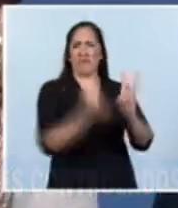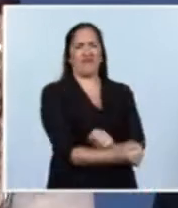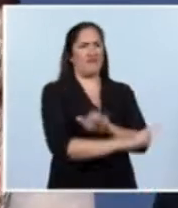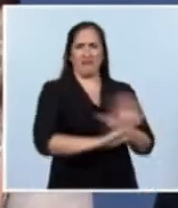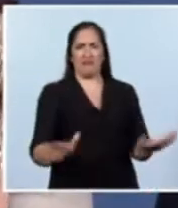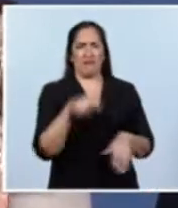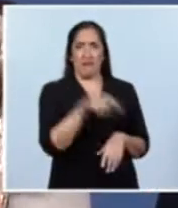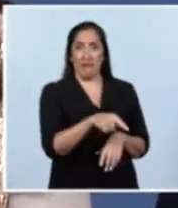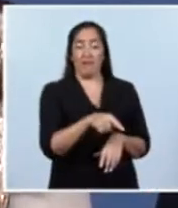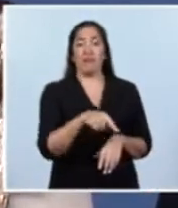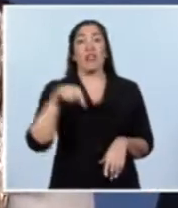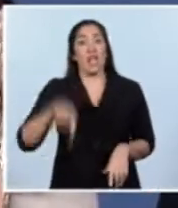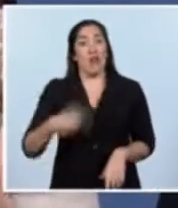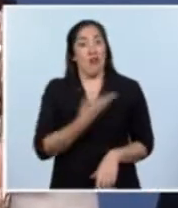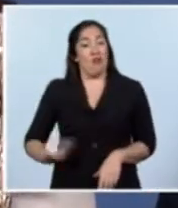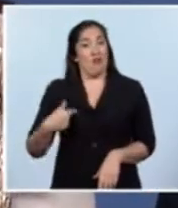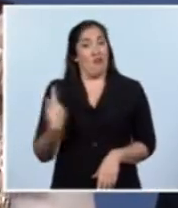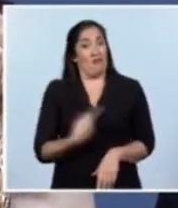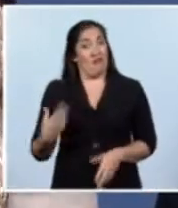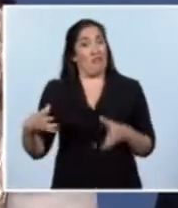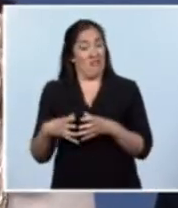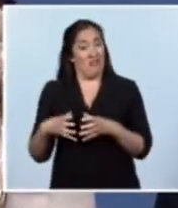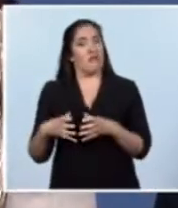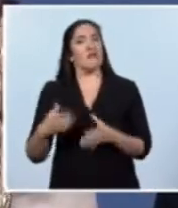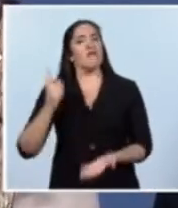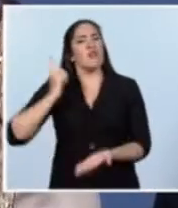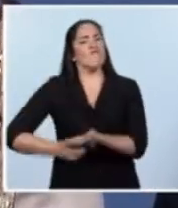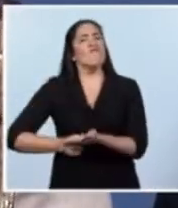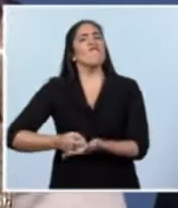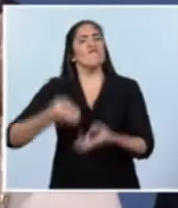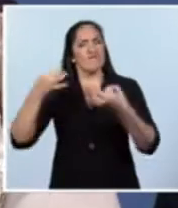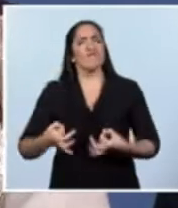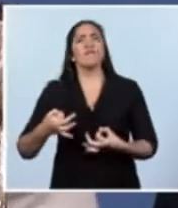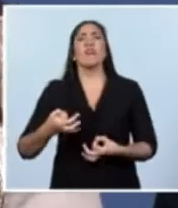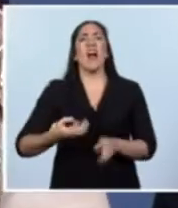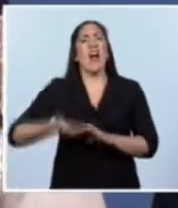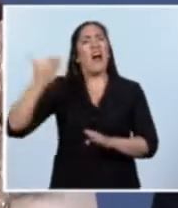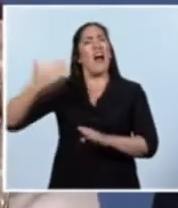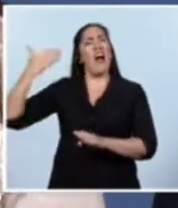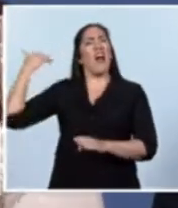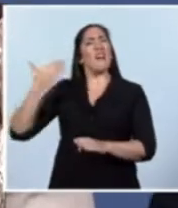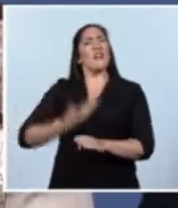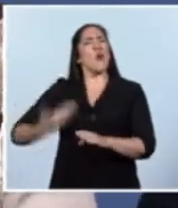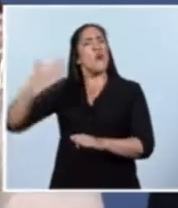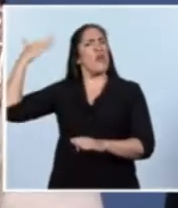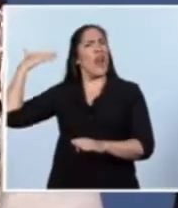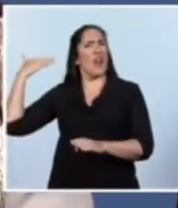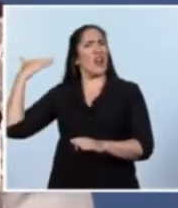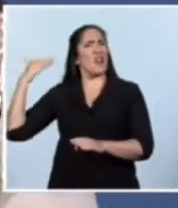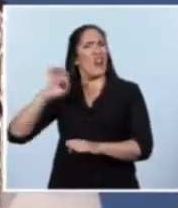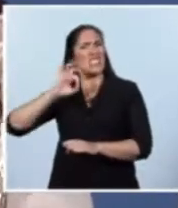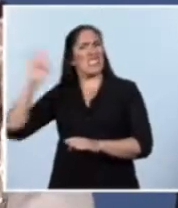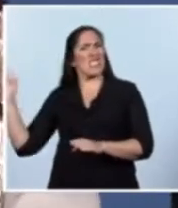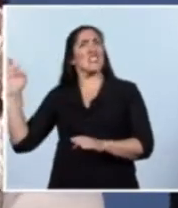este gobierno ha destruido más armas que ningún otro gobierno en